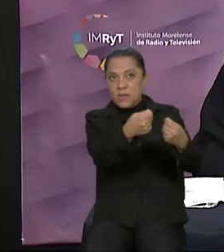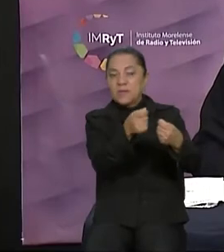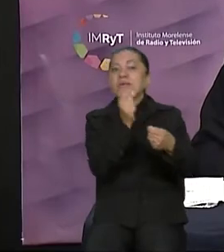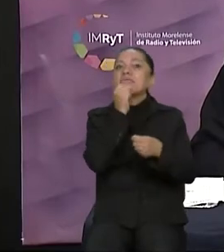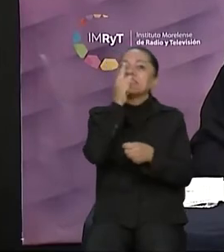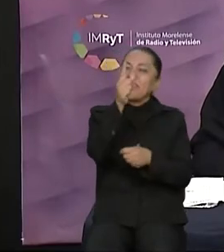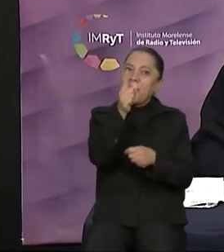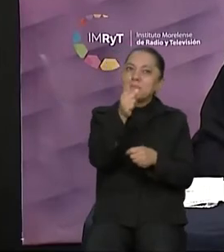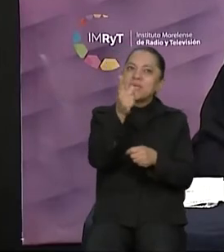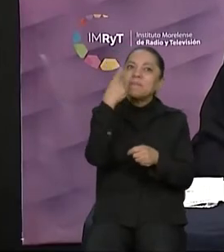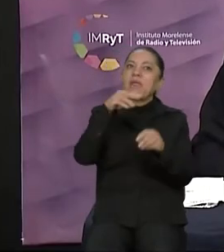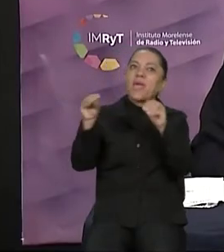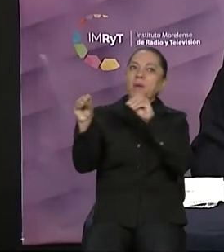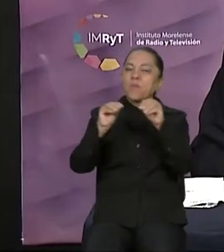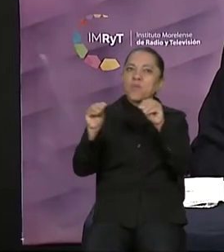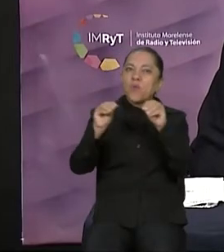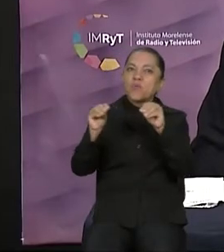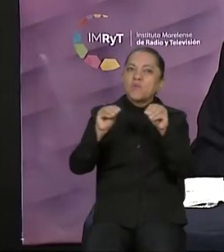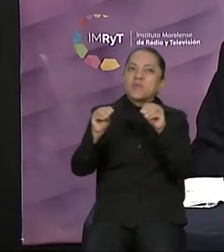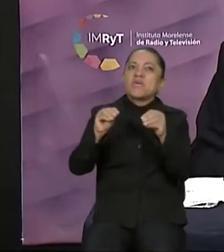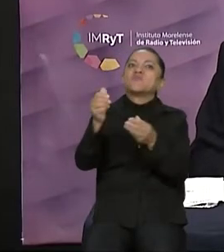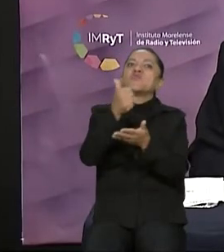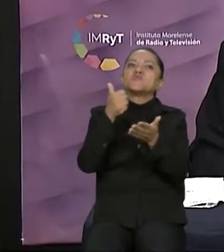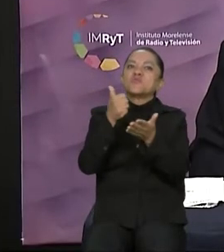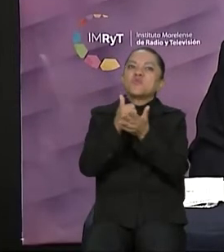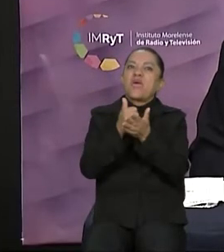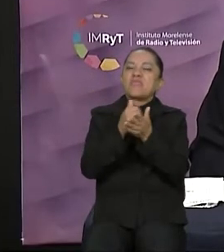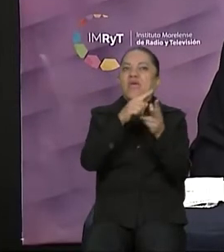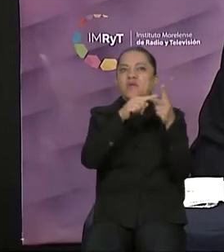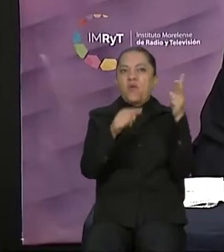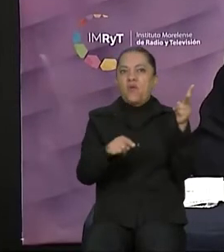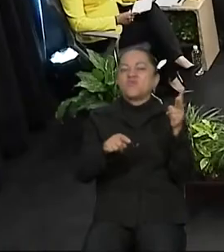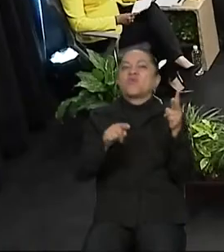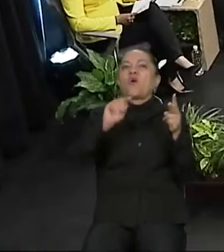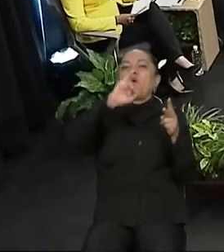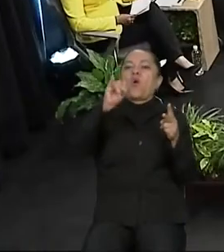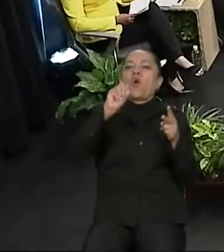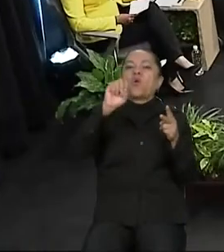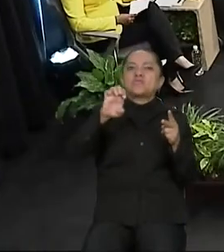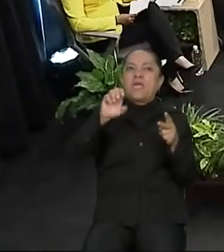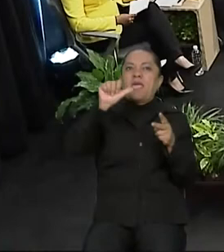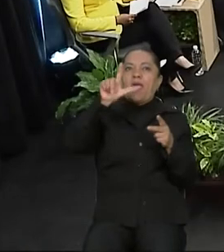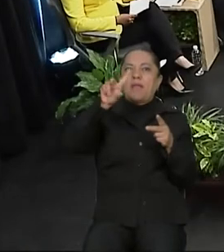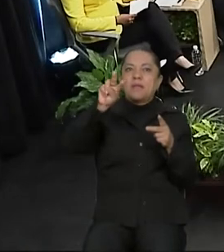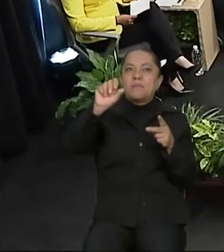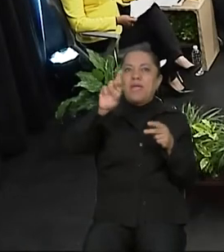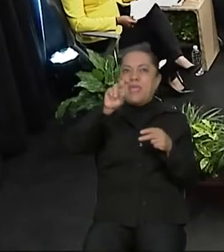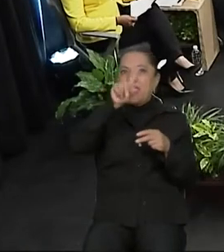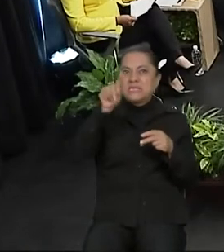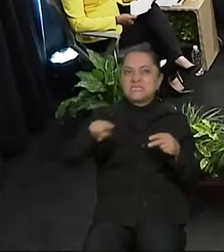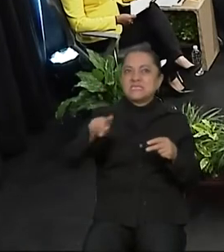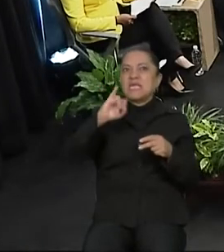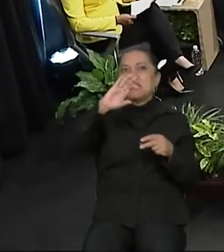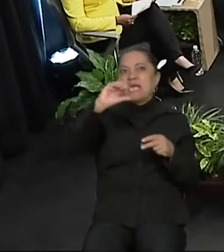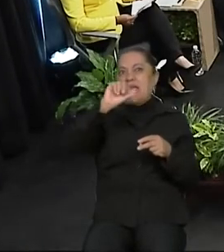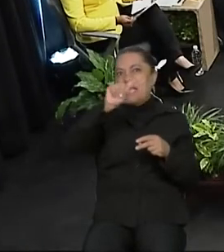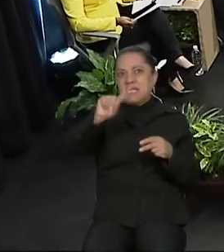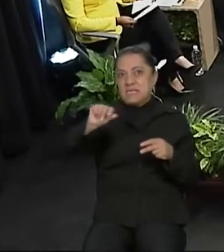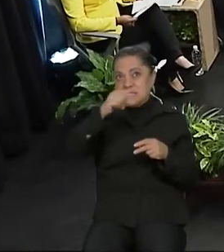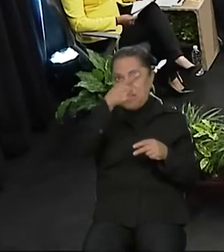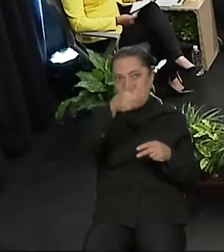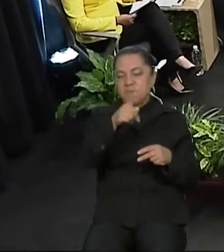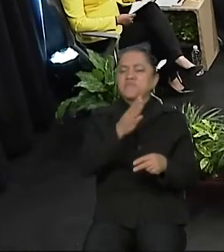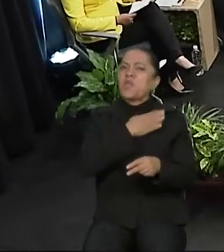Movimiento Ciudadano, a José Álvarez y Casa Longoria. Adelante, candidato. ¿Qué tal? Buenas noches. Gusto saludarlos